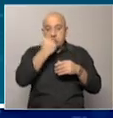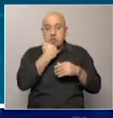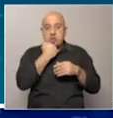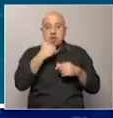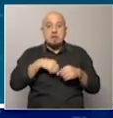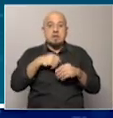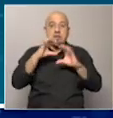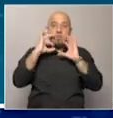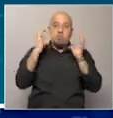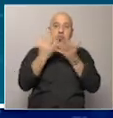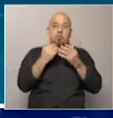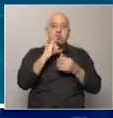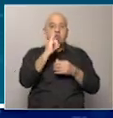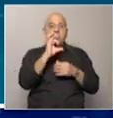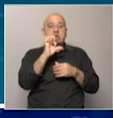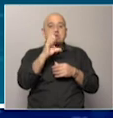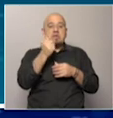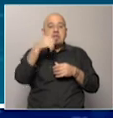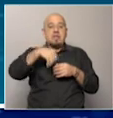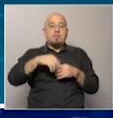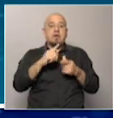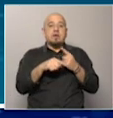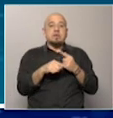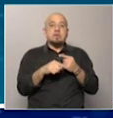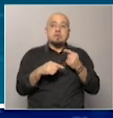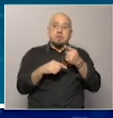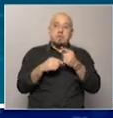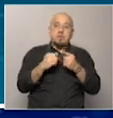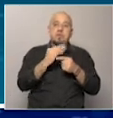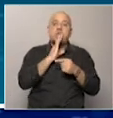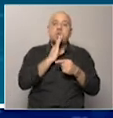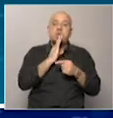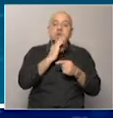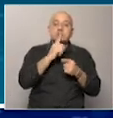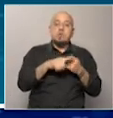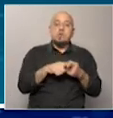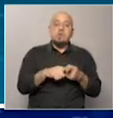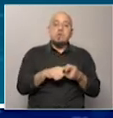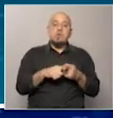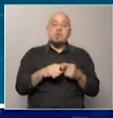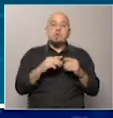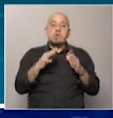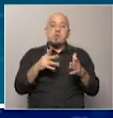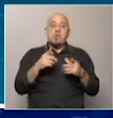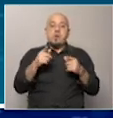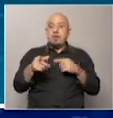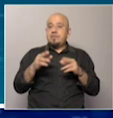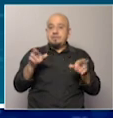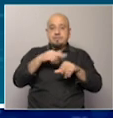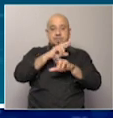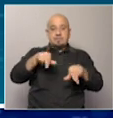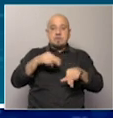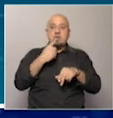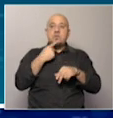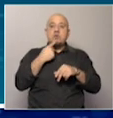en el mundo islámico que quiera hacer frente a lo que ellos llaman el imperialismo norteamericano, el imperialismo yanqui, si se quiere, y rechazan la